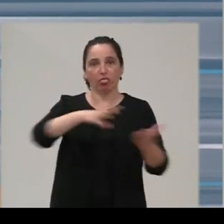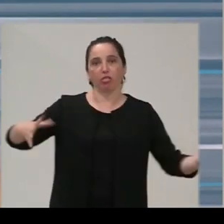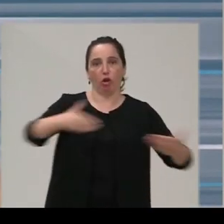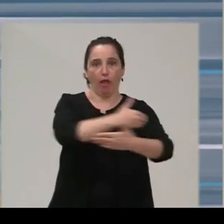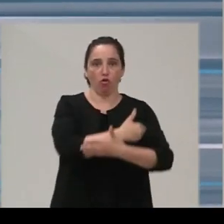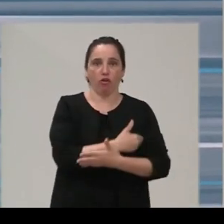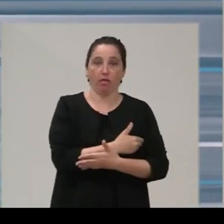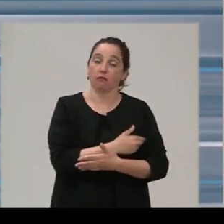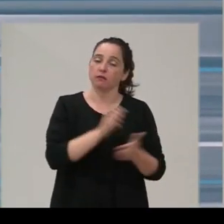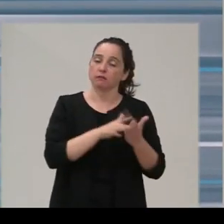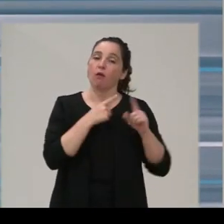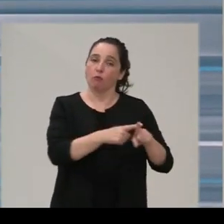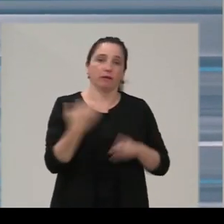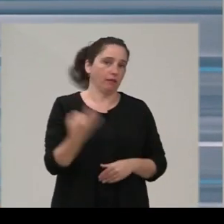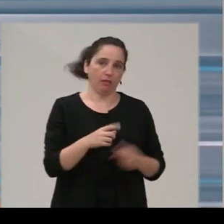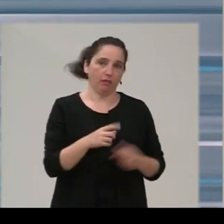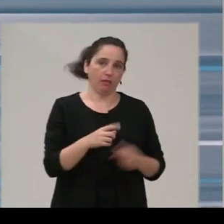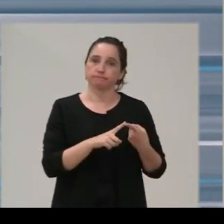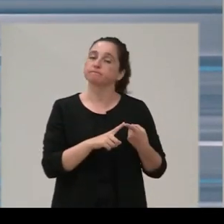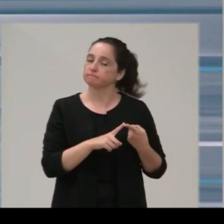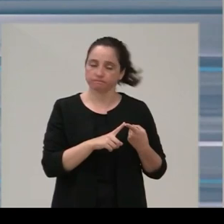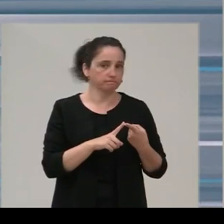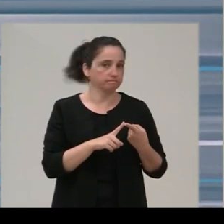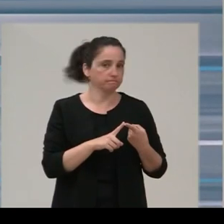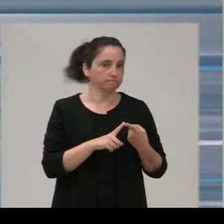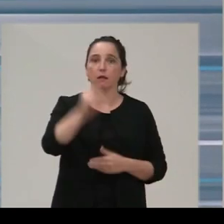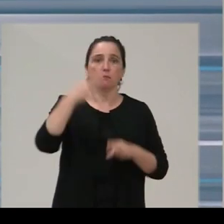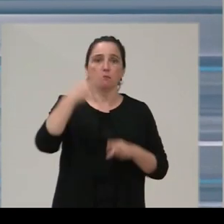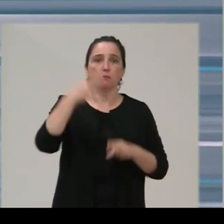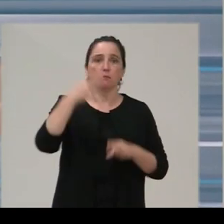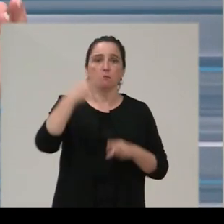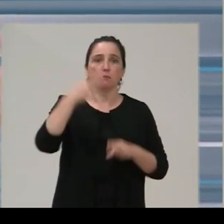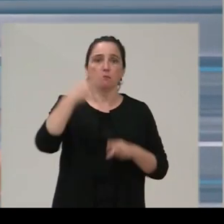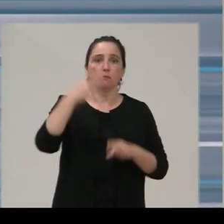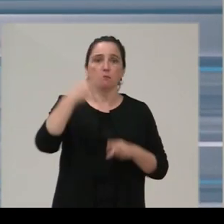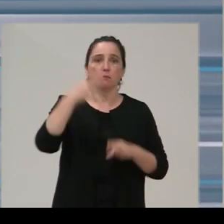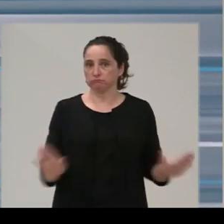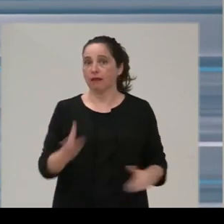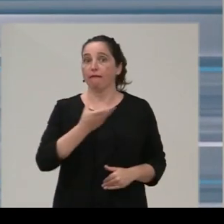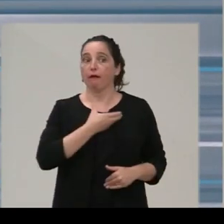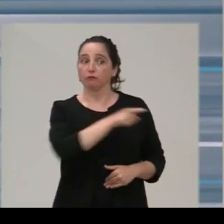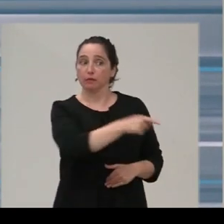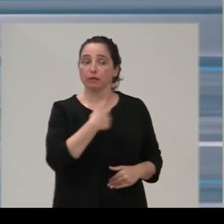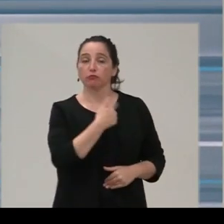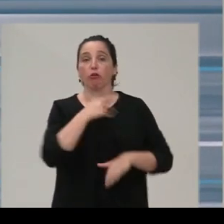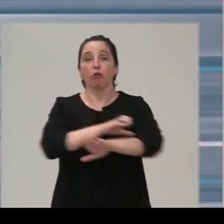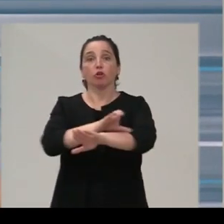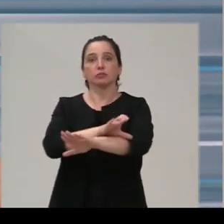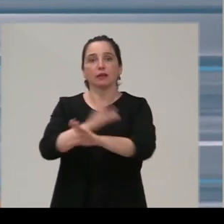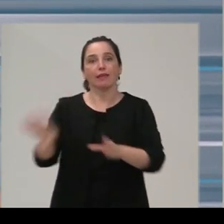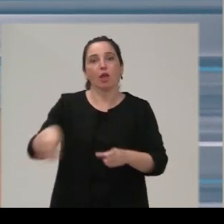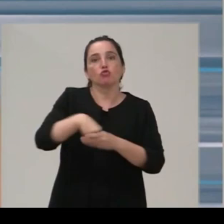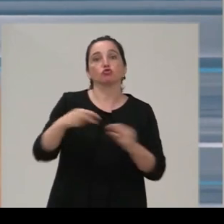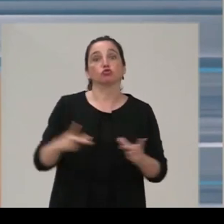esfuerzo que hay que compartir. La decisión política está tomada. Ahora el Ayuntamiento y la Consejería de Inclusión